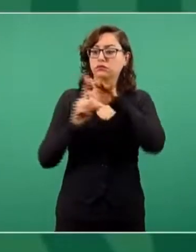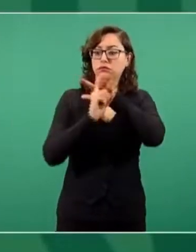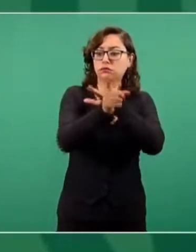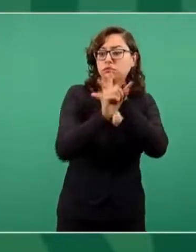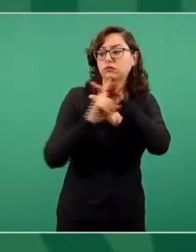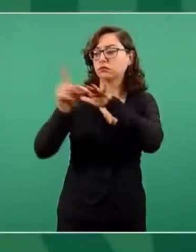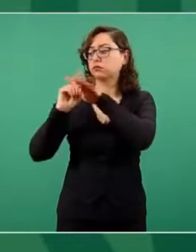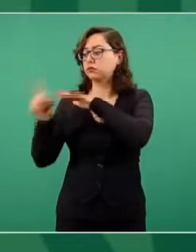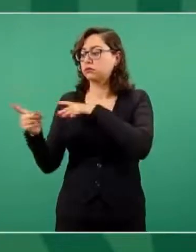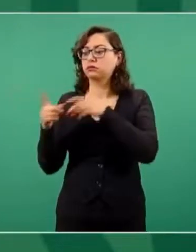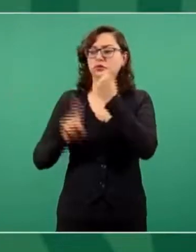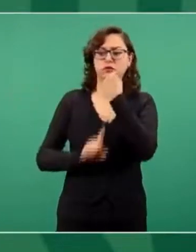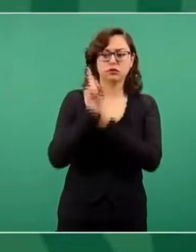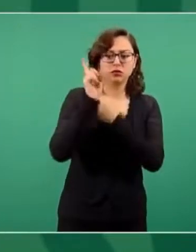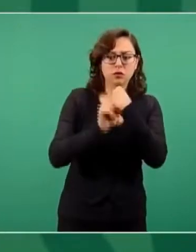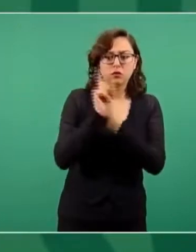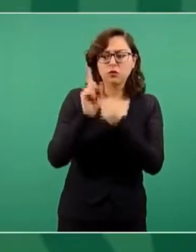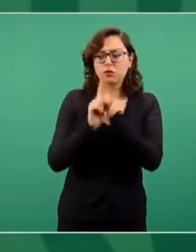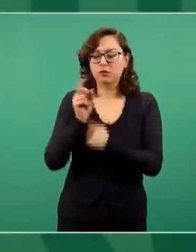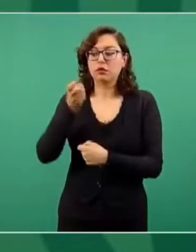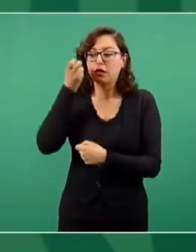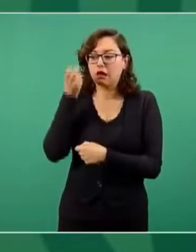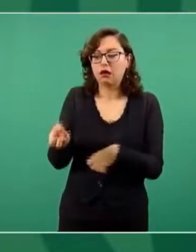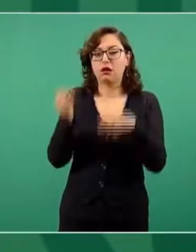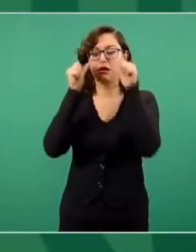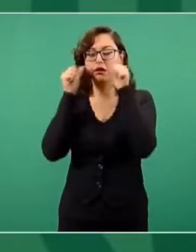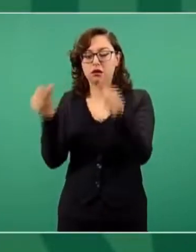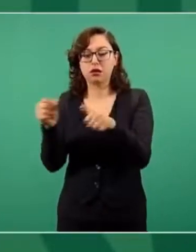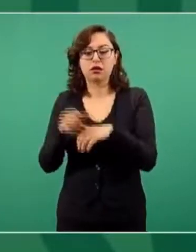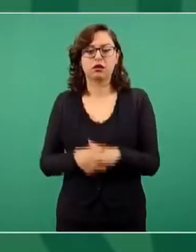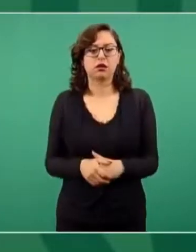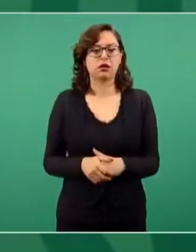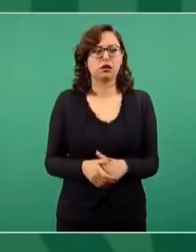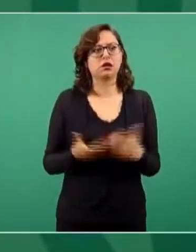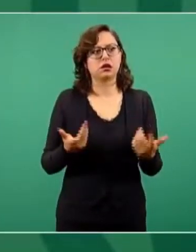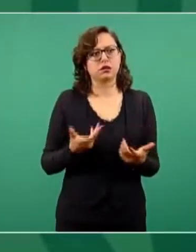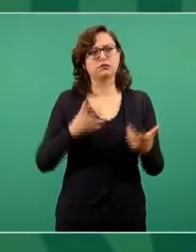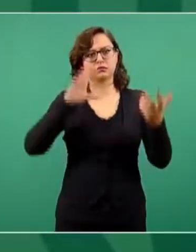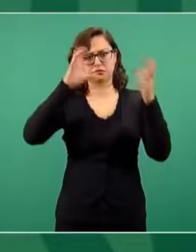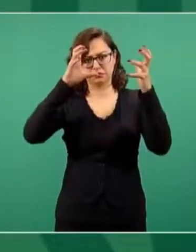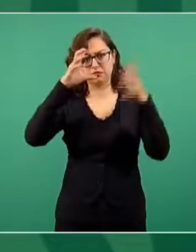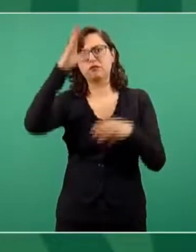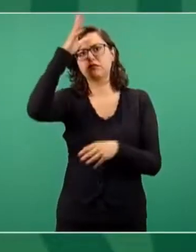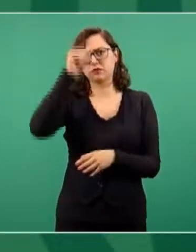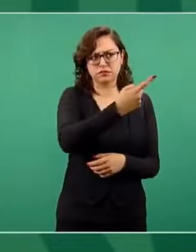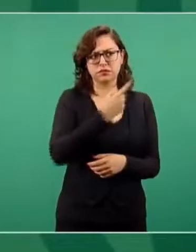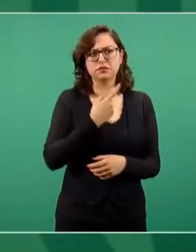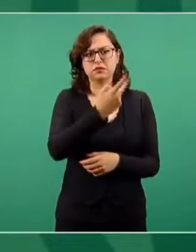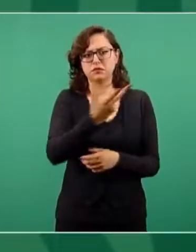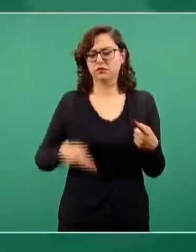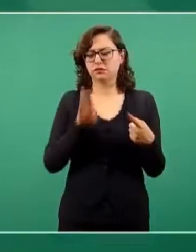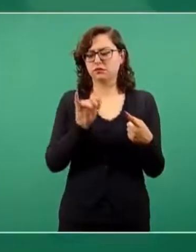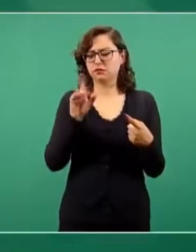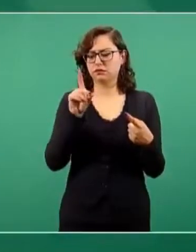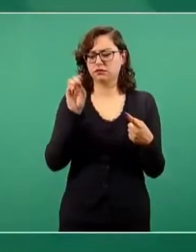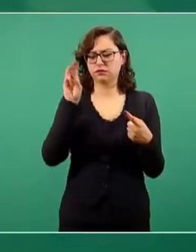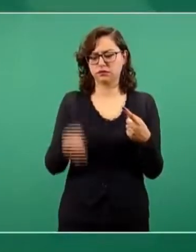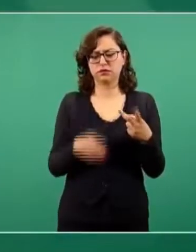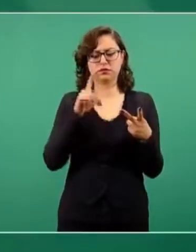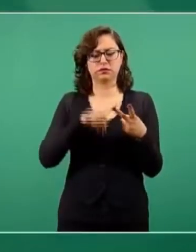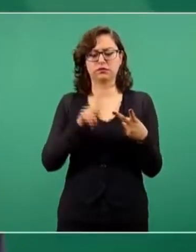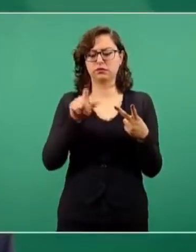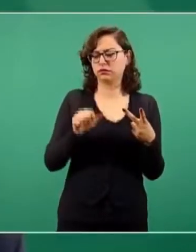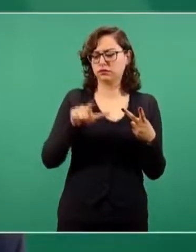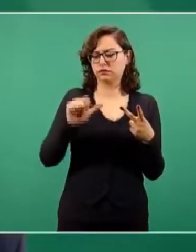relación con el presidente Biden y con la vicepresidenta Kamala Harris. Estamos trabajando